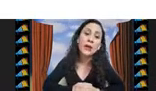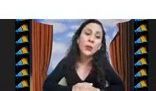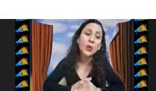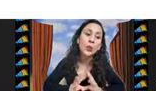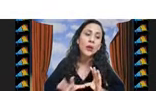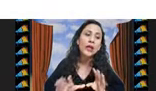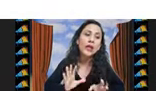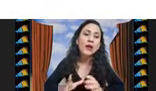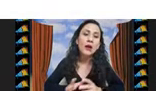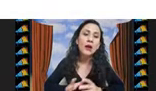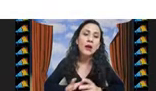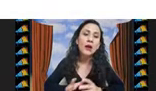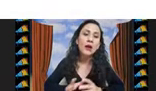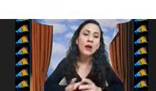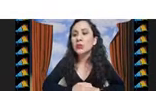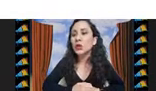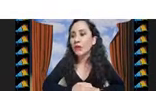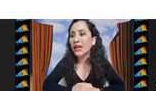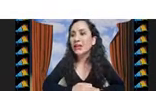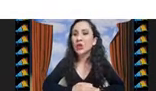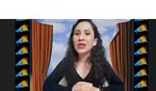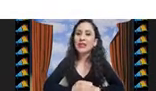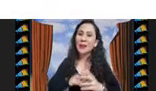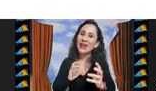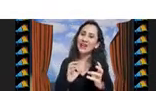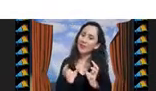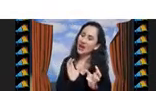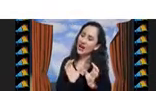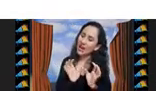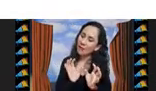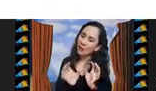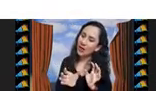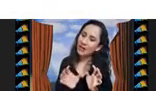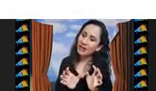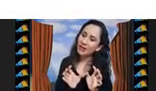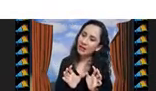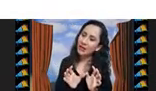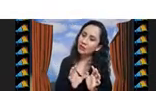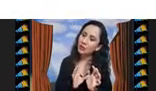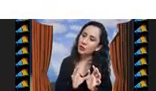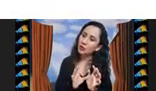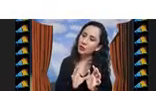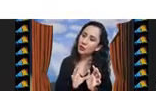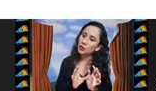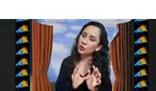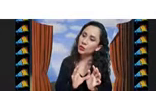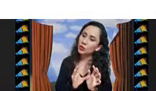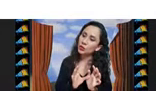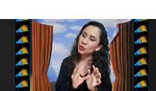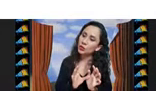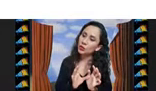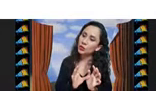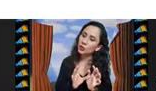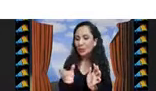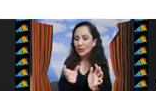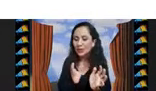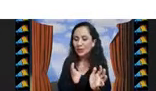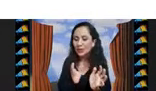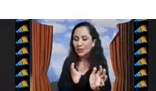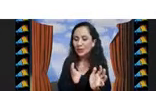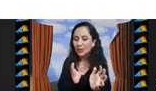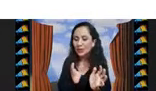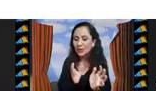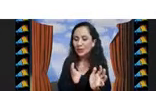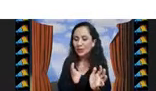que hicimos fue proponer algunas modificaciones para para enfocadas en solucionar mejor instancias con